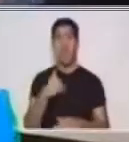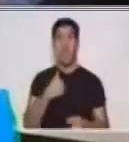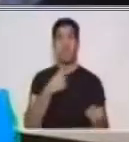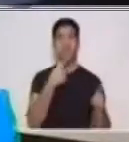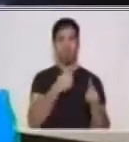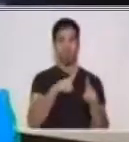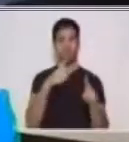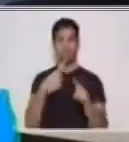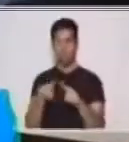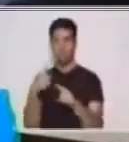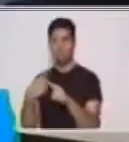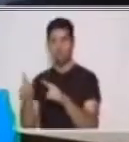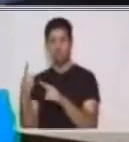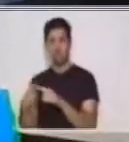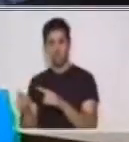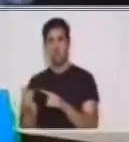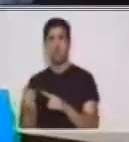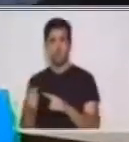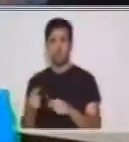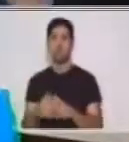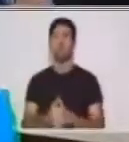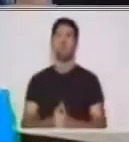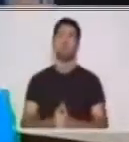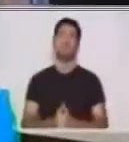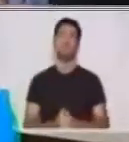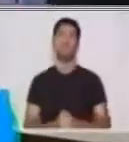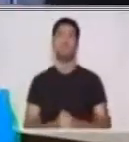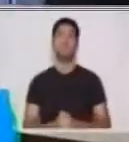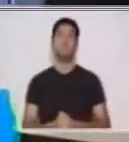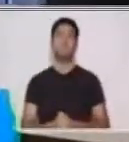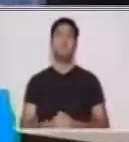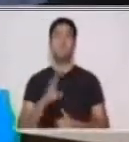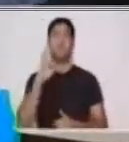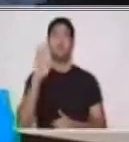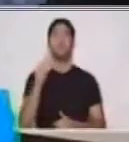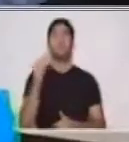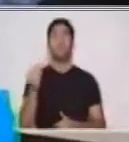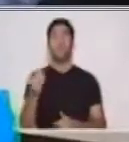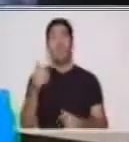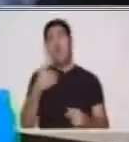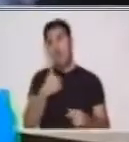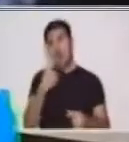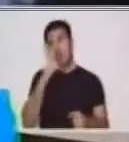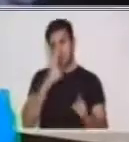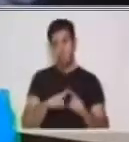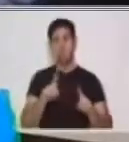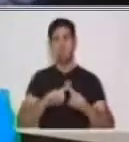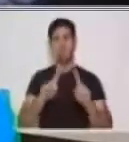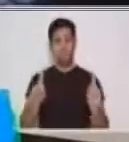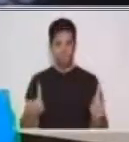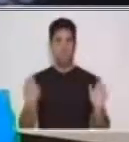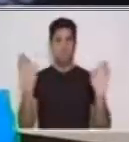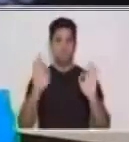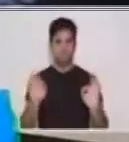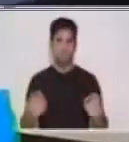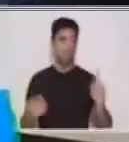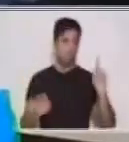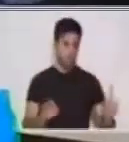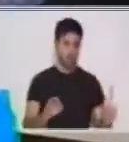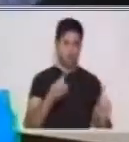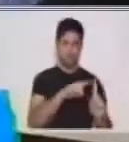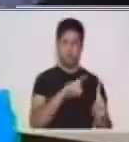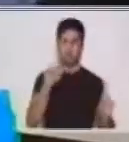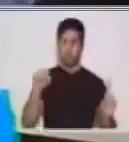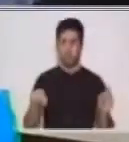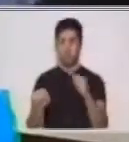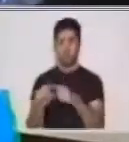tanto en el área de Santiago como en Zumpango, ya que en Santiago se realizan estas obras de arte como lo